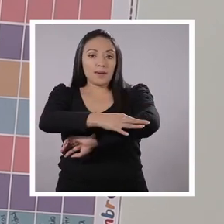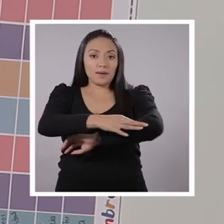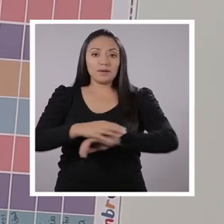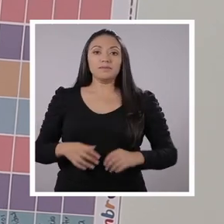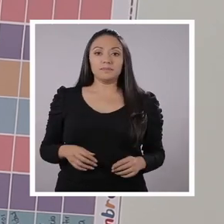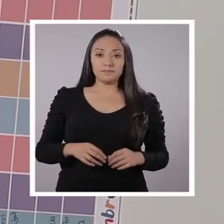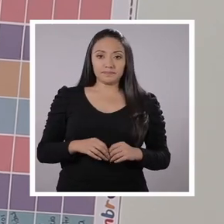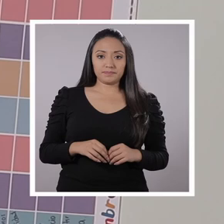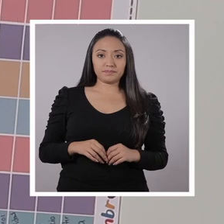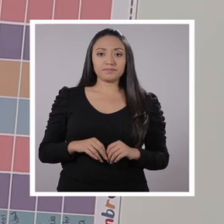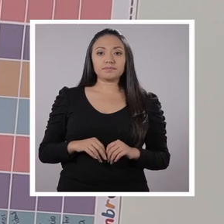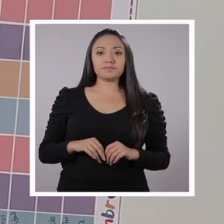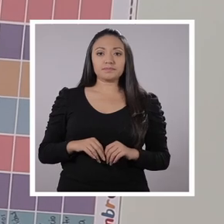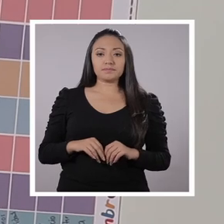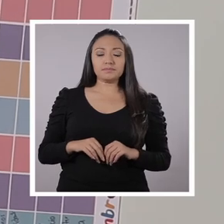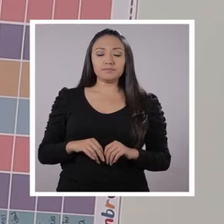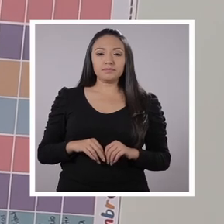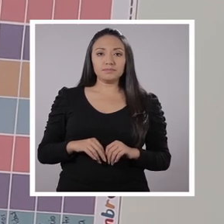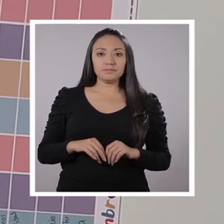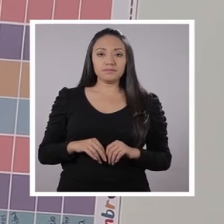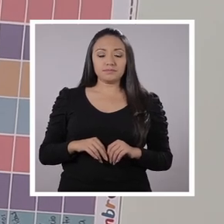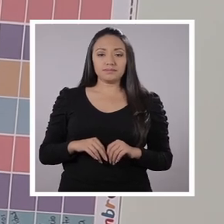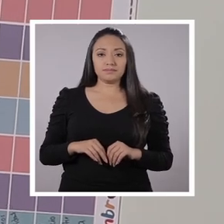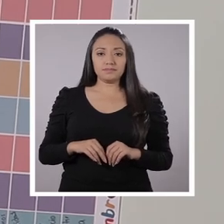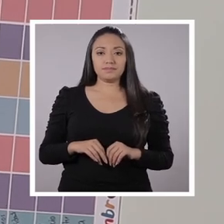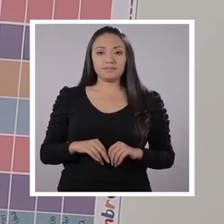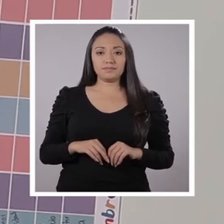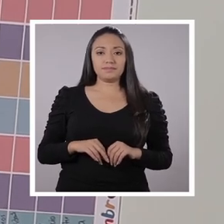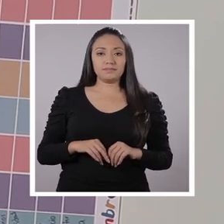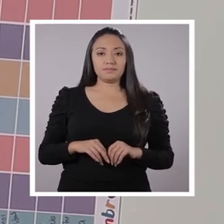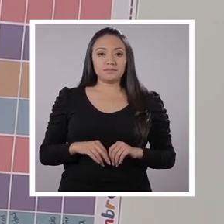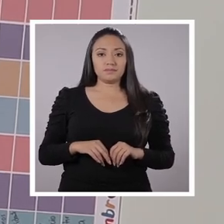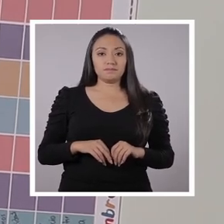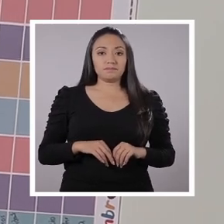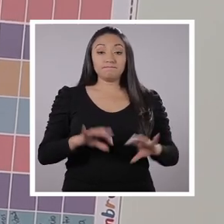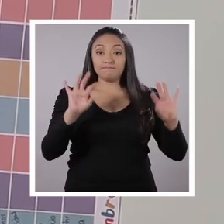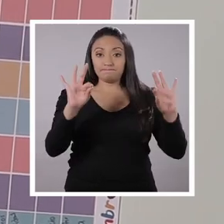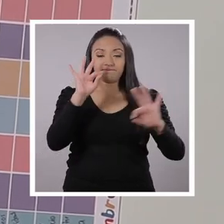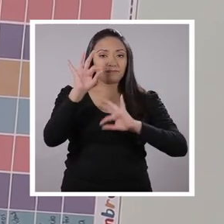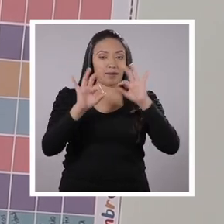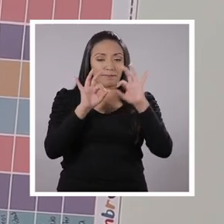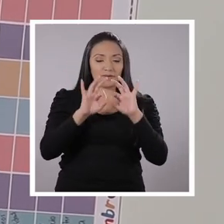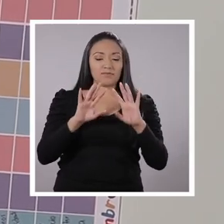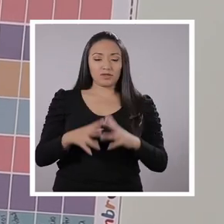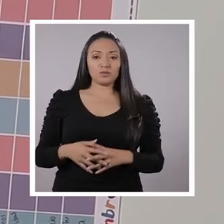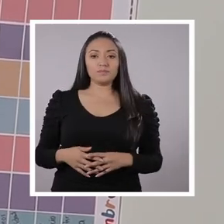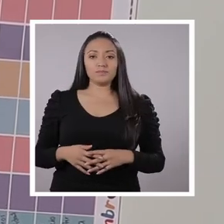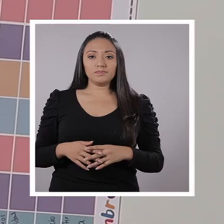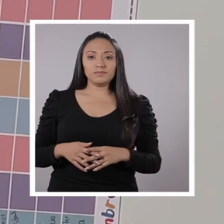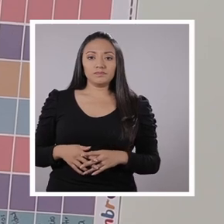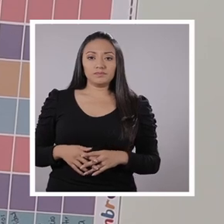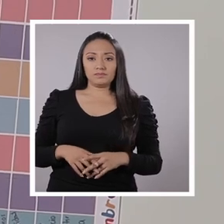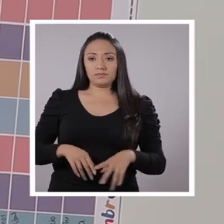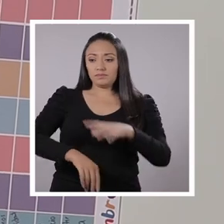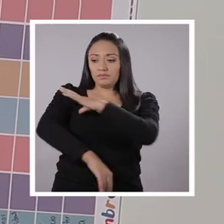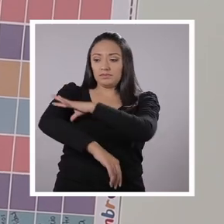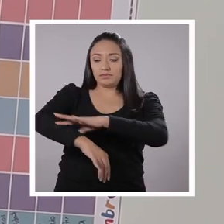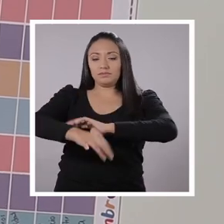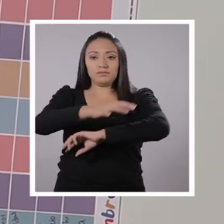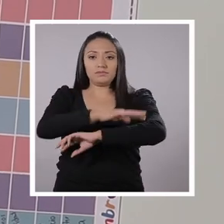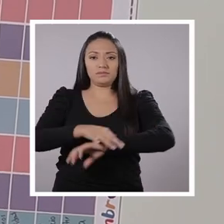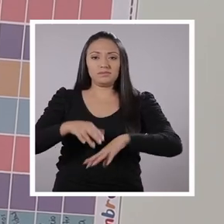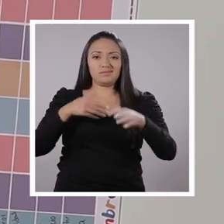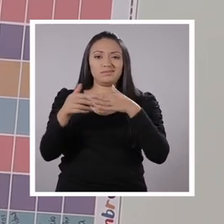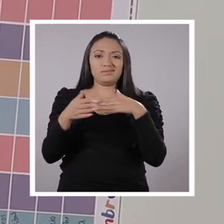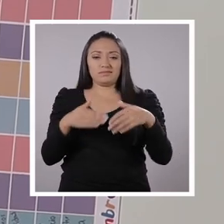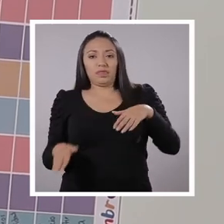más, que pueden ser nuestros brazos. A ver, muy bien. Uy, muy bien. Perfecto. Perfecto, profe. Pero un brazo está más